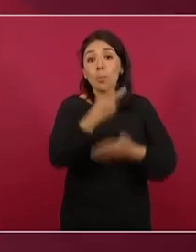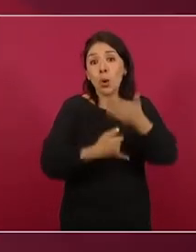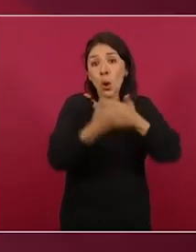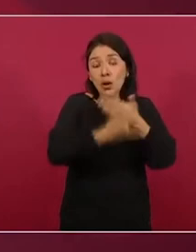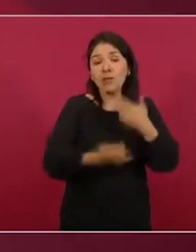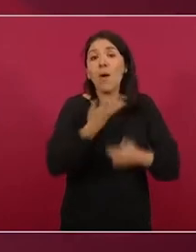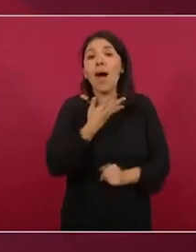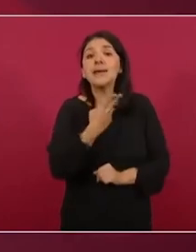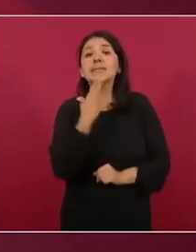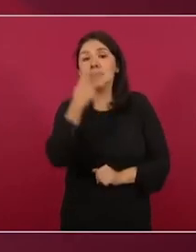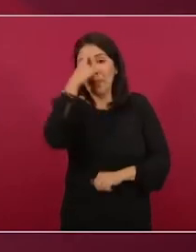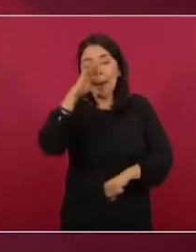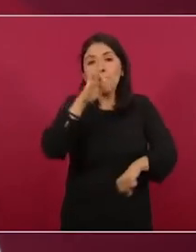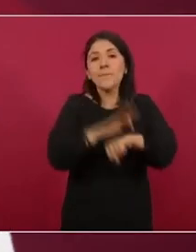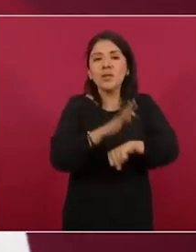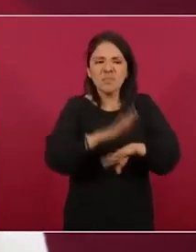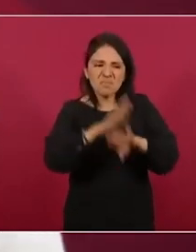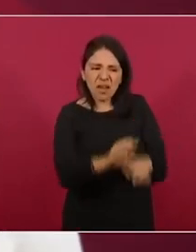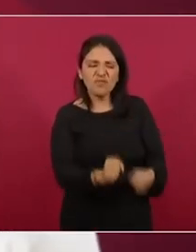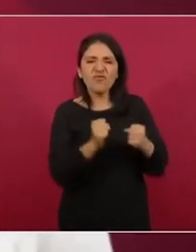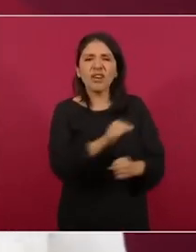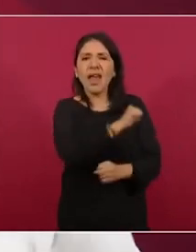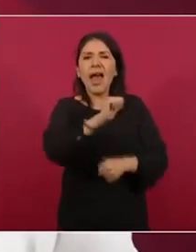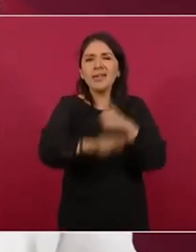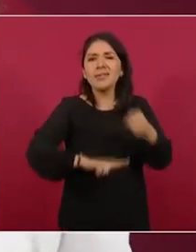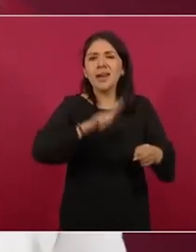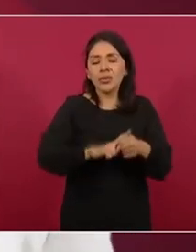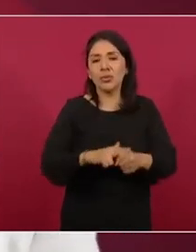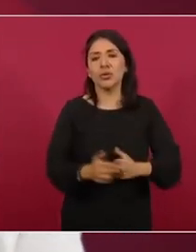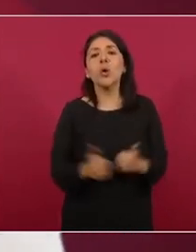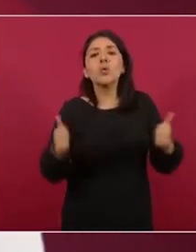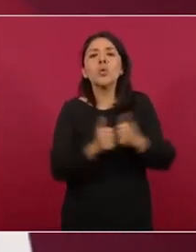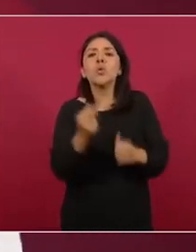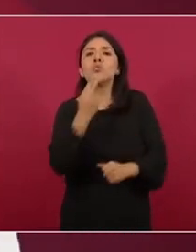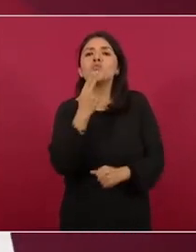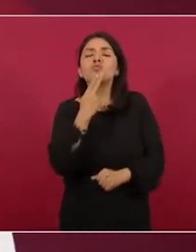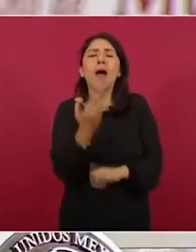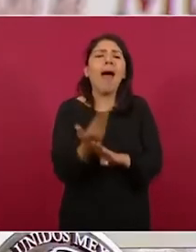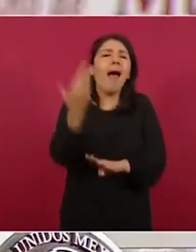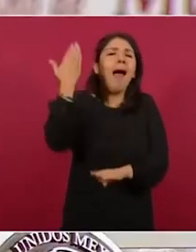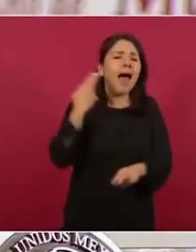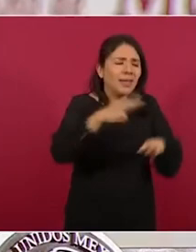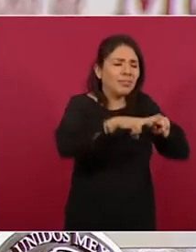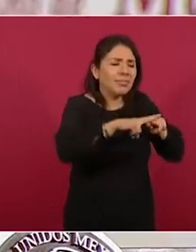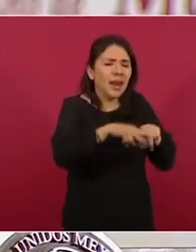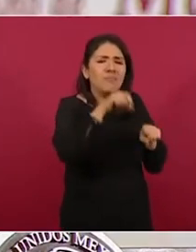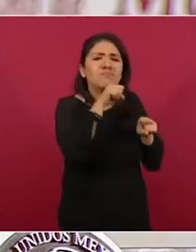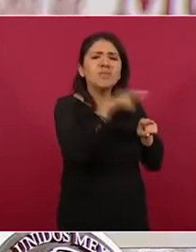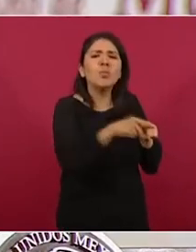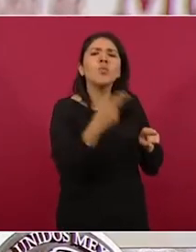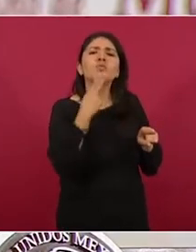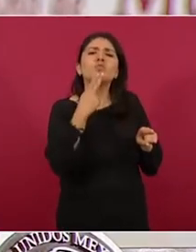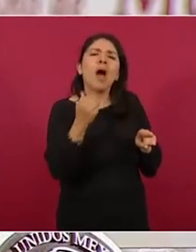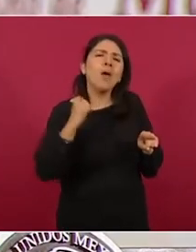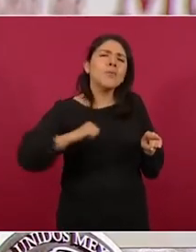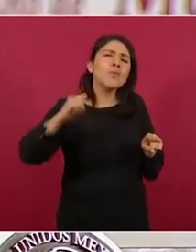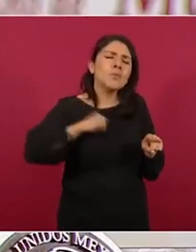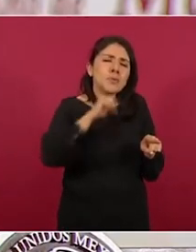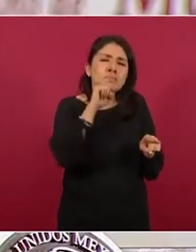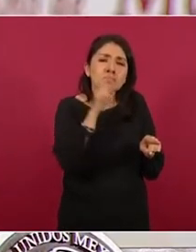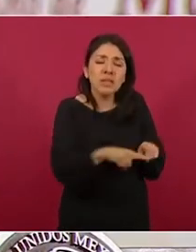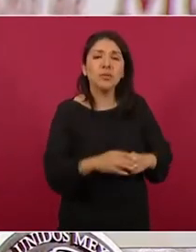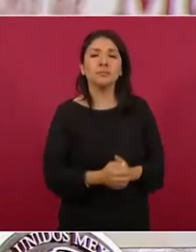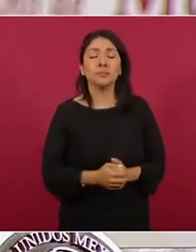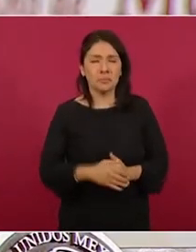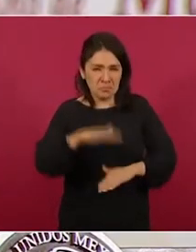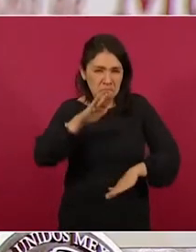protege y fortalece el medio ambiente se aprovechan vías trazadas y utilizadas desde antes en su